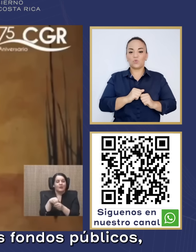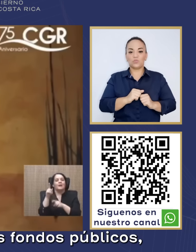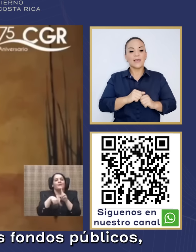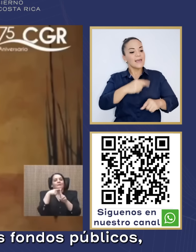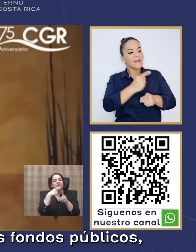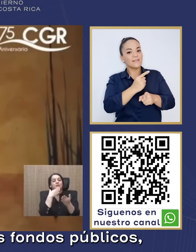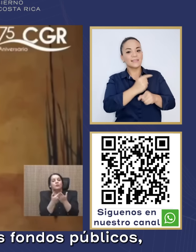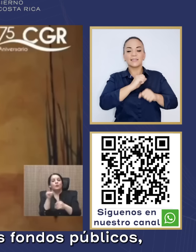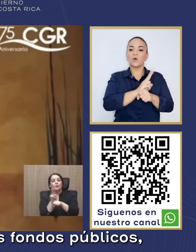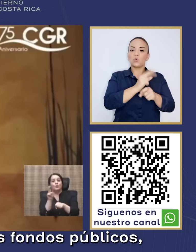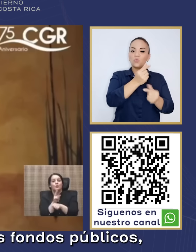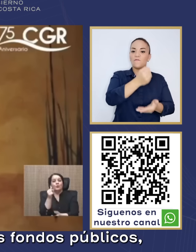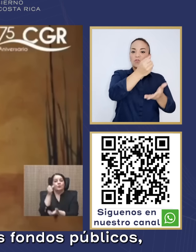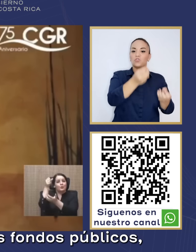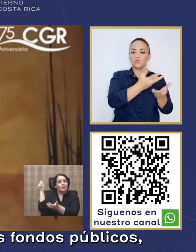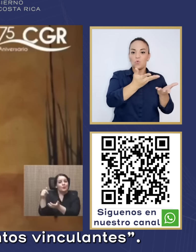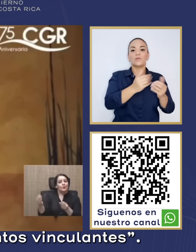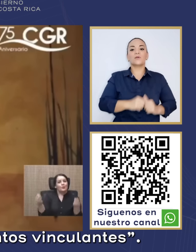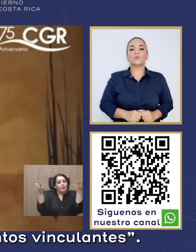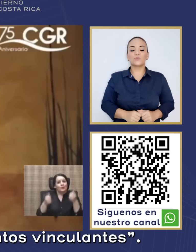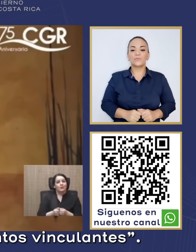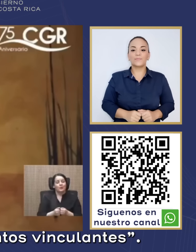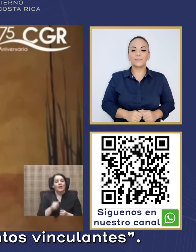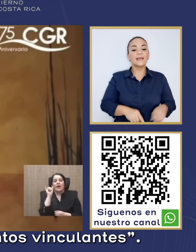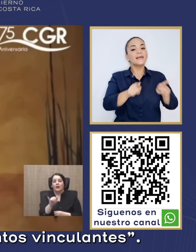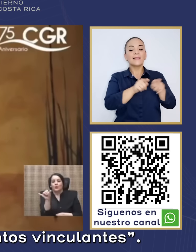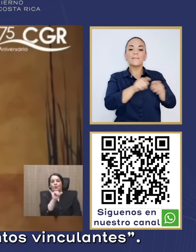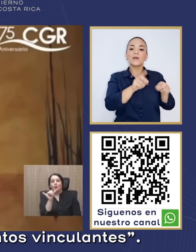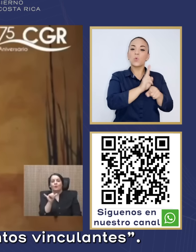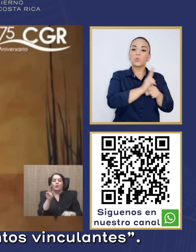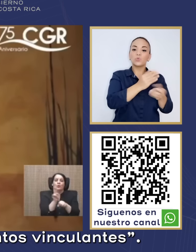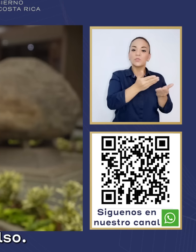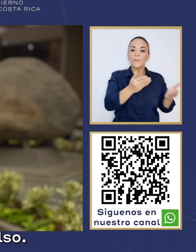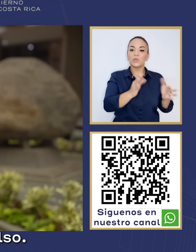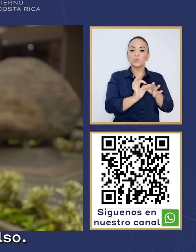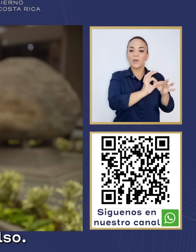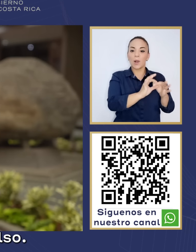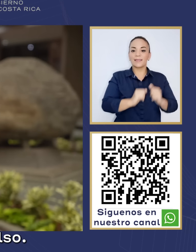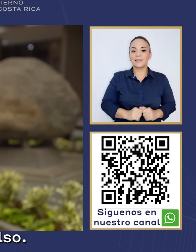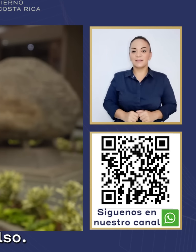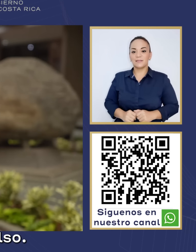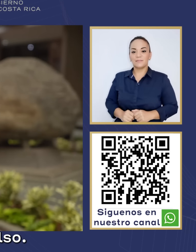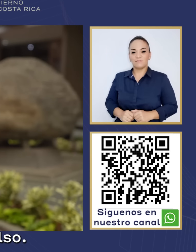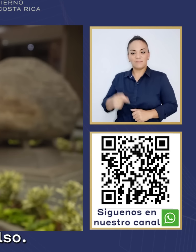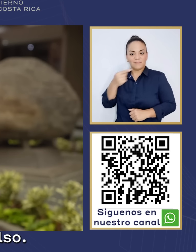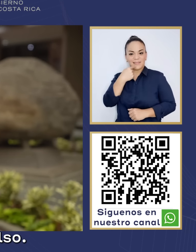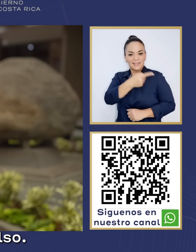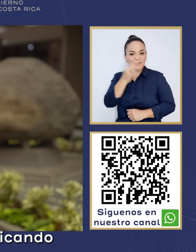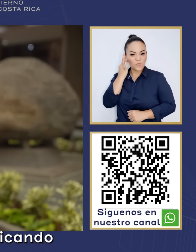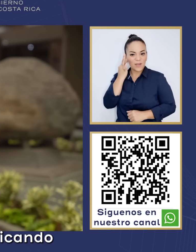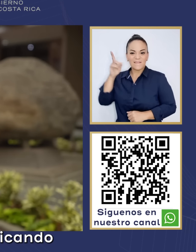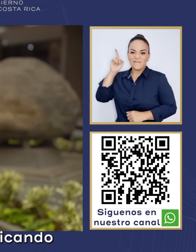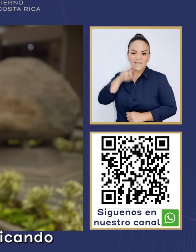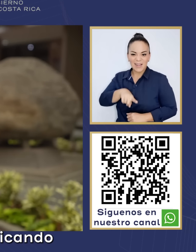eficiencia en el uso de los fondos públicos. Así como el uso de instrumentos vinculantes. Falso, falso, falso.